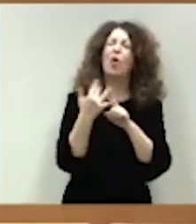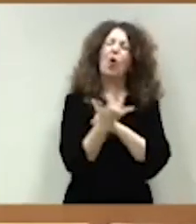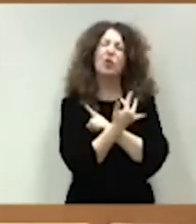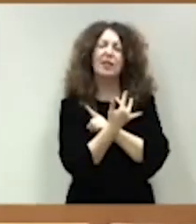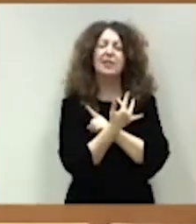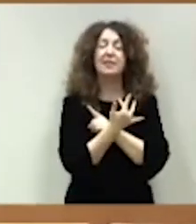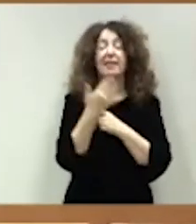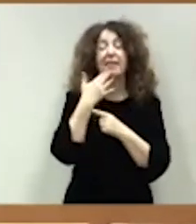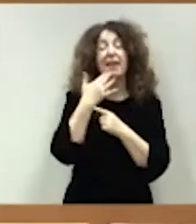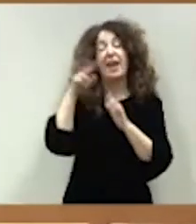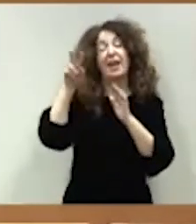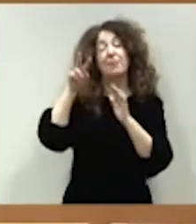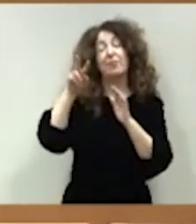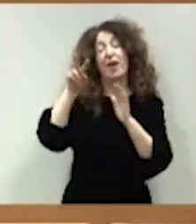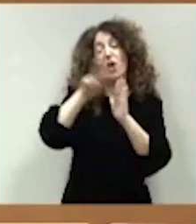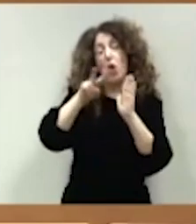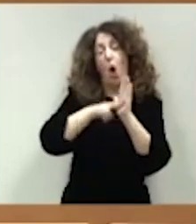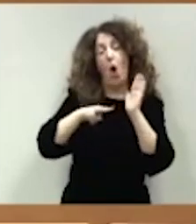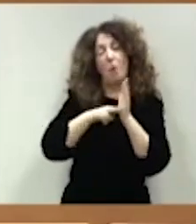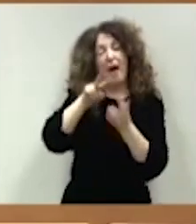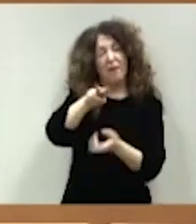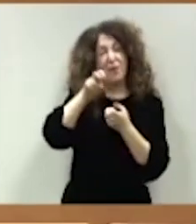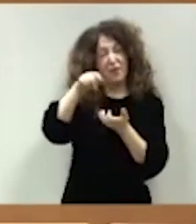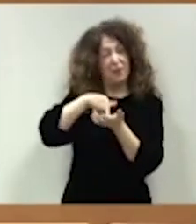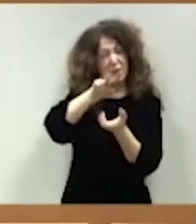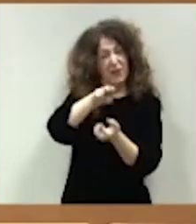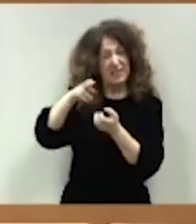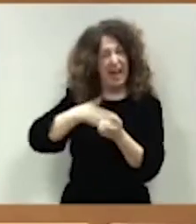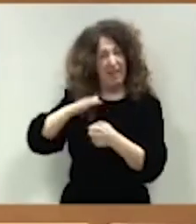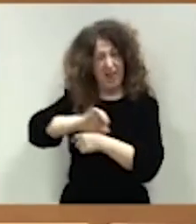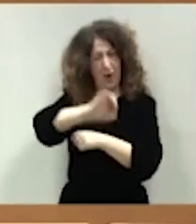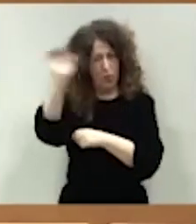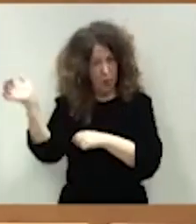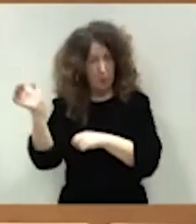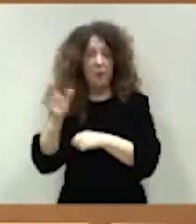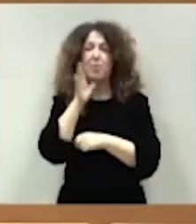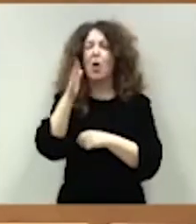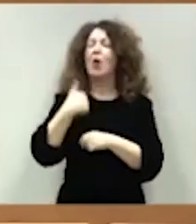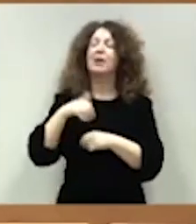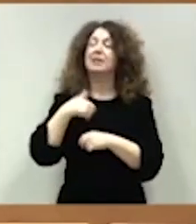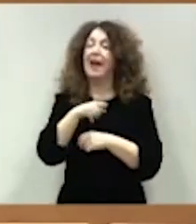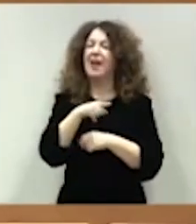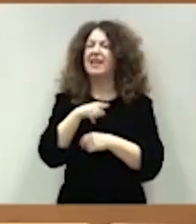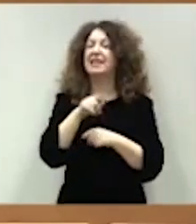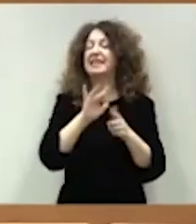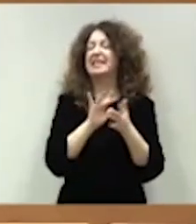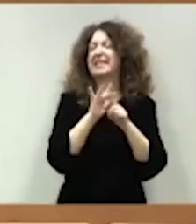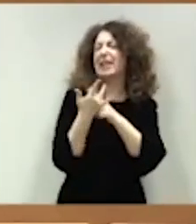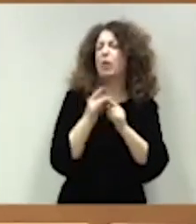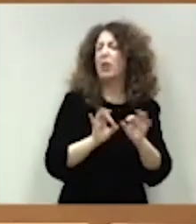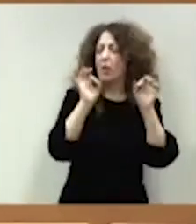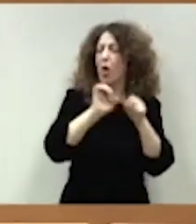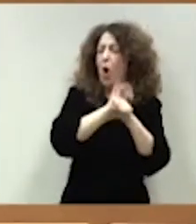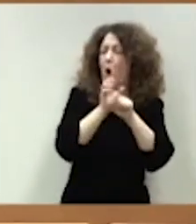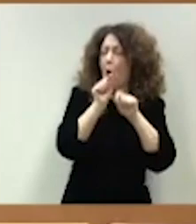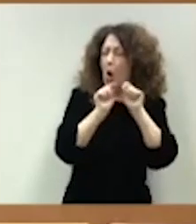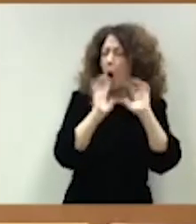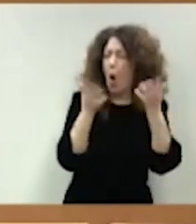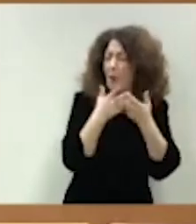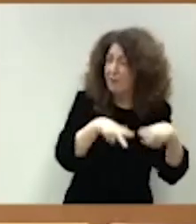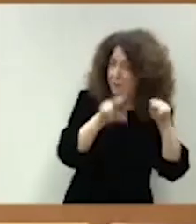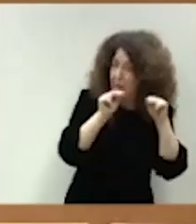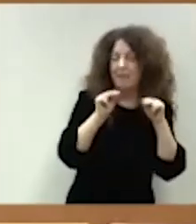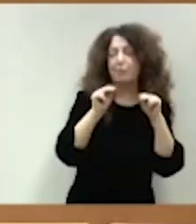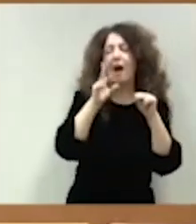reglas fiscales europeas, una vez que se superó la extraordinaria situación que se derivó de la pandemia. Porque,